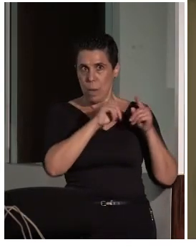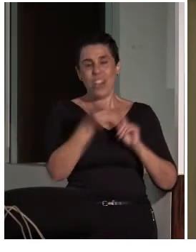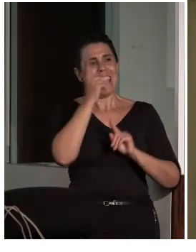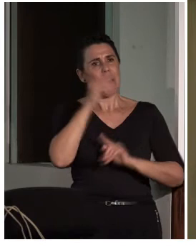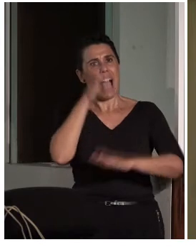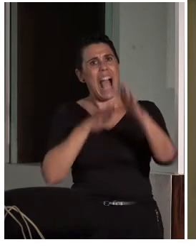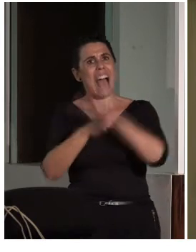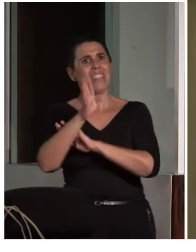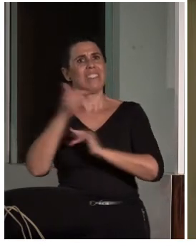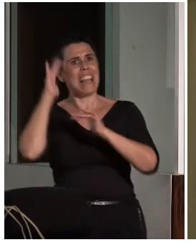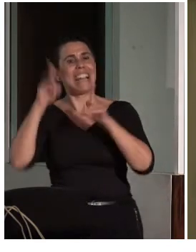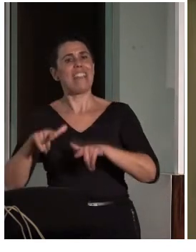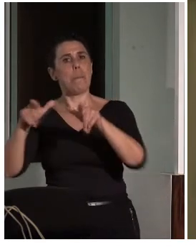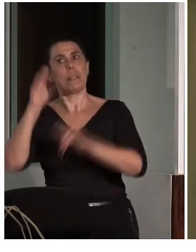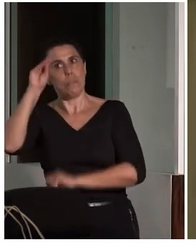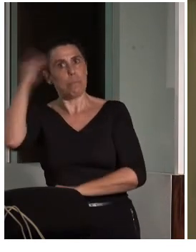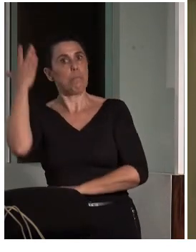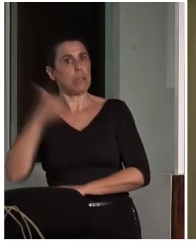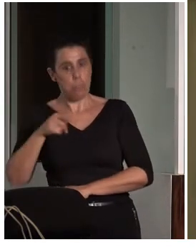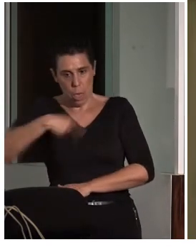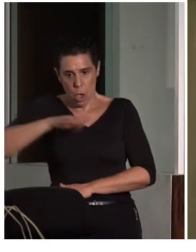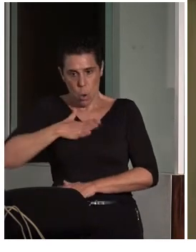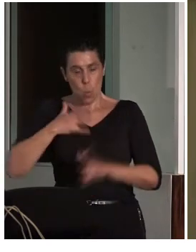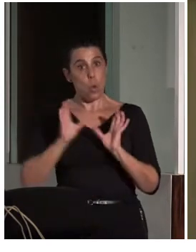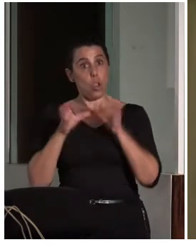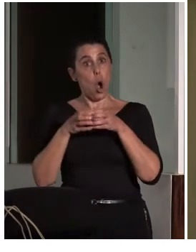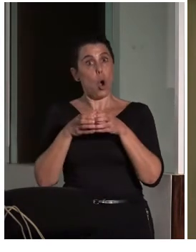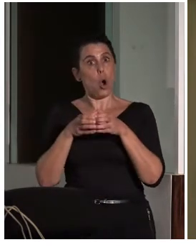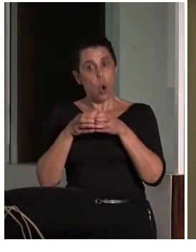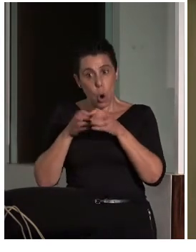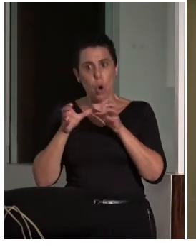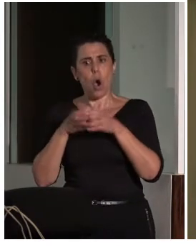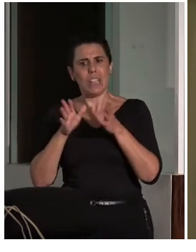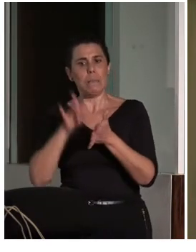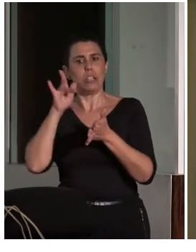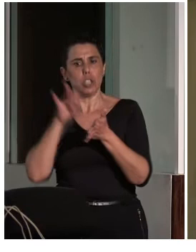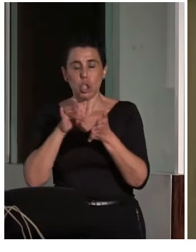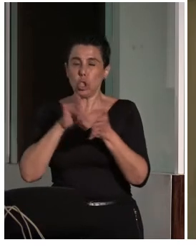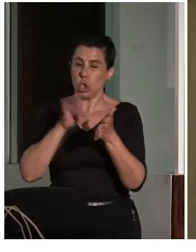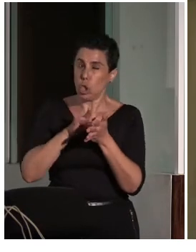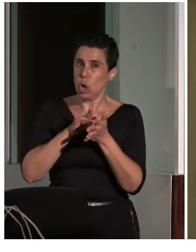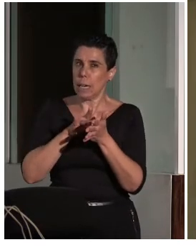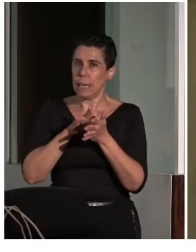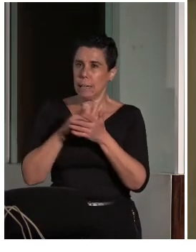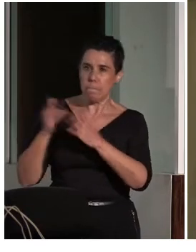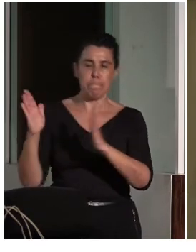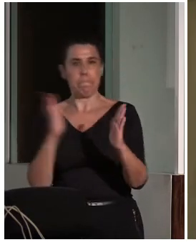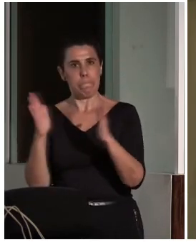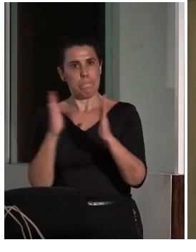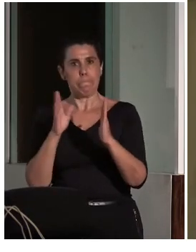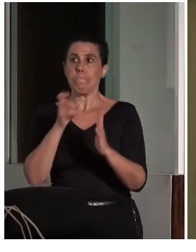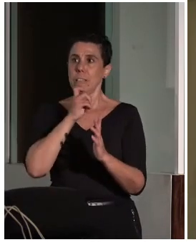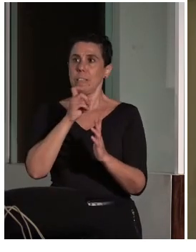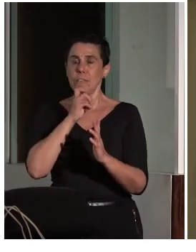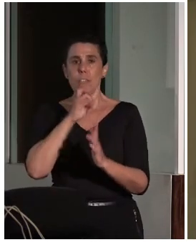Cuando nuestro colectivo, nuestra gente está pasando por momentos críticos, que puedan tener acceso al patrimonio